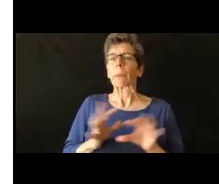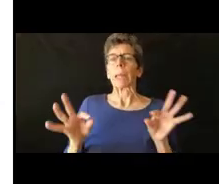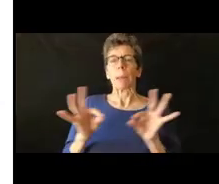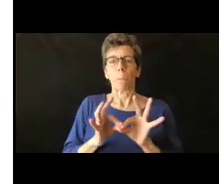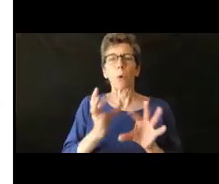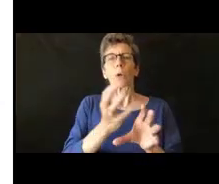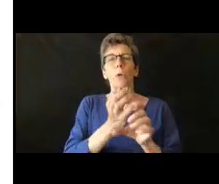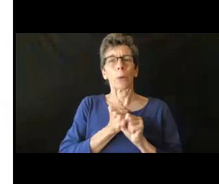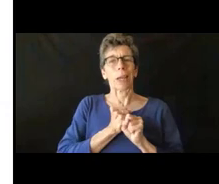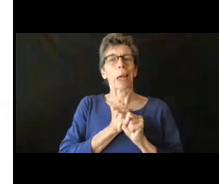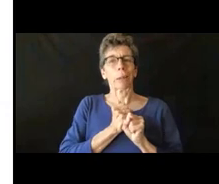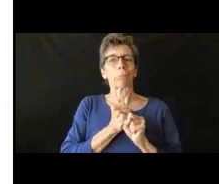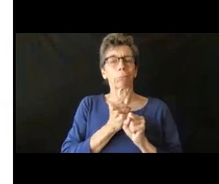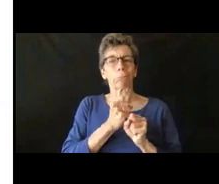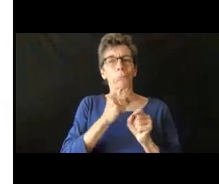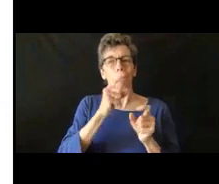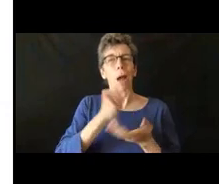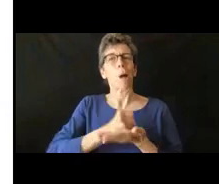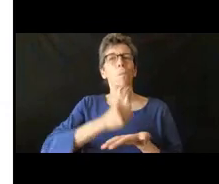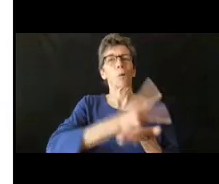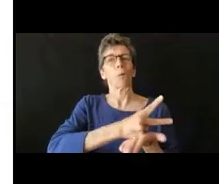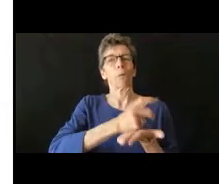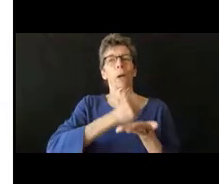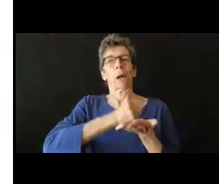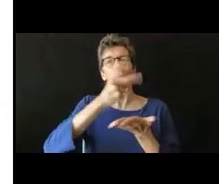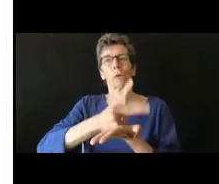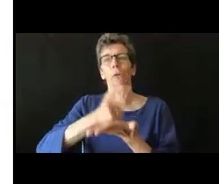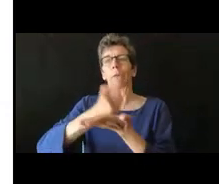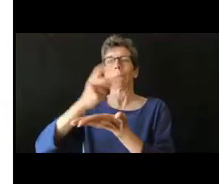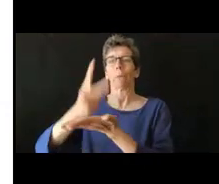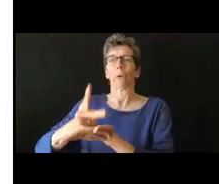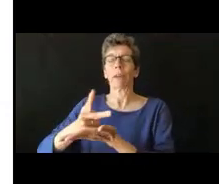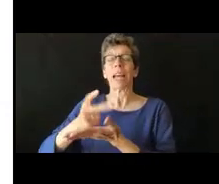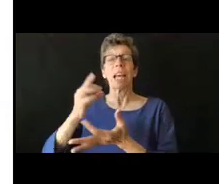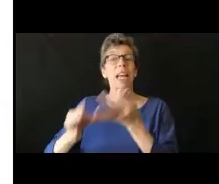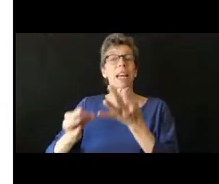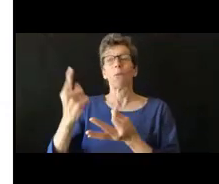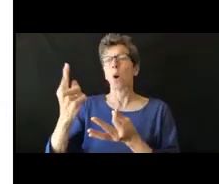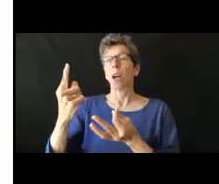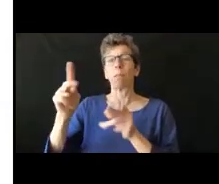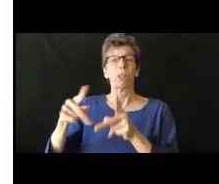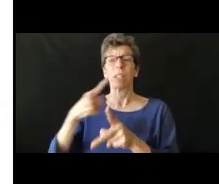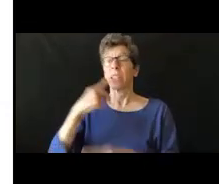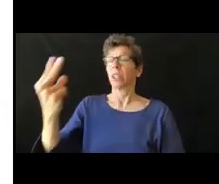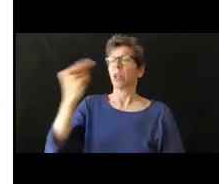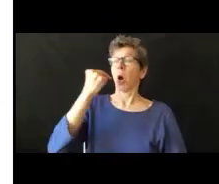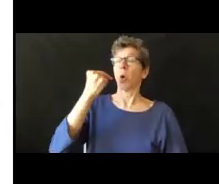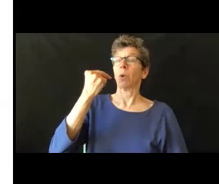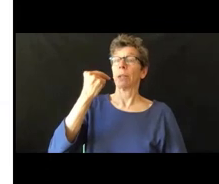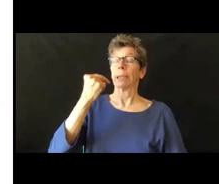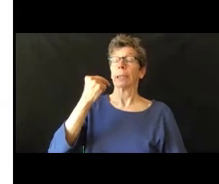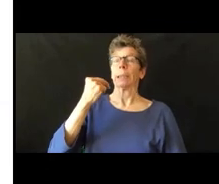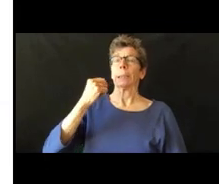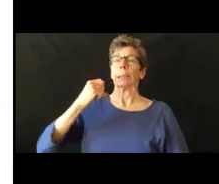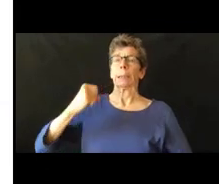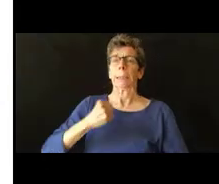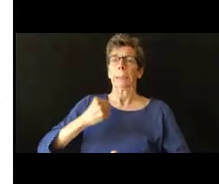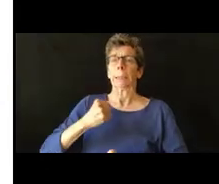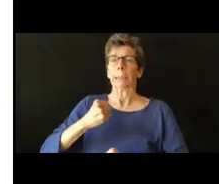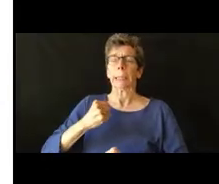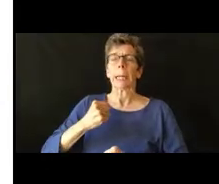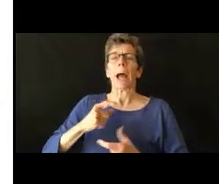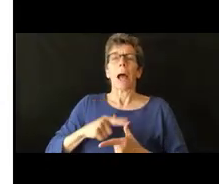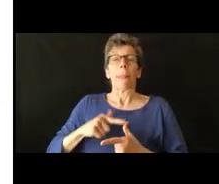y si no pueden tener la autorización entonces pues a lo mejor quedarse con escribir